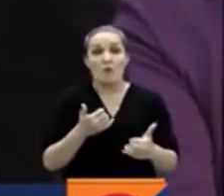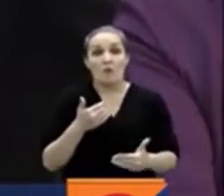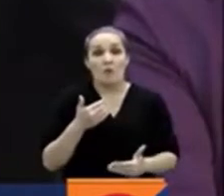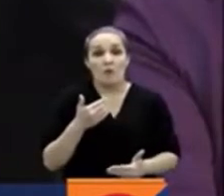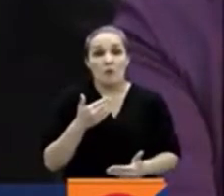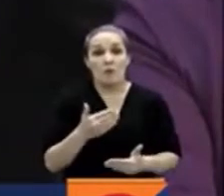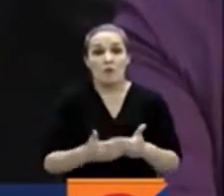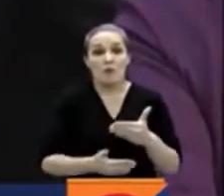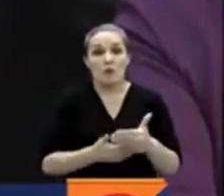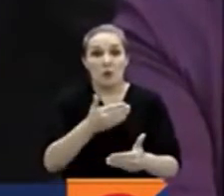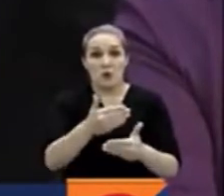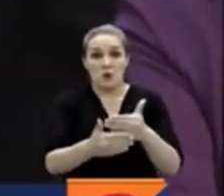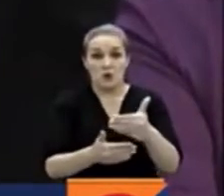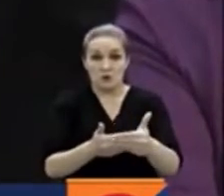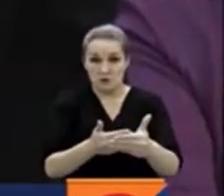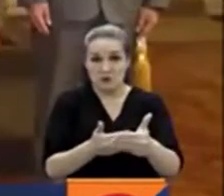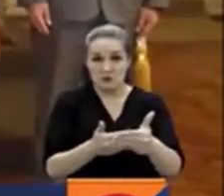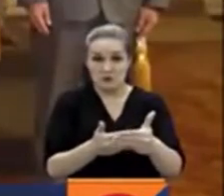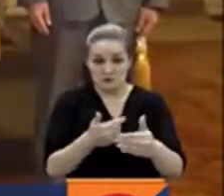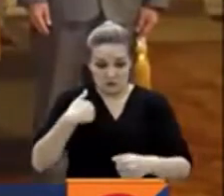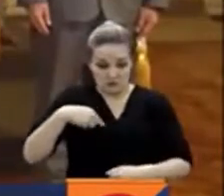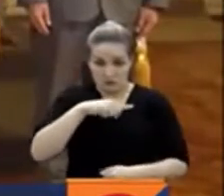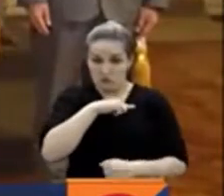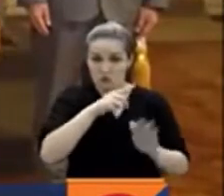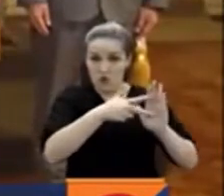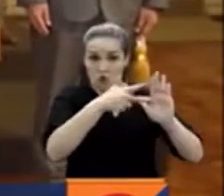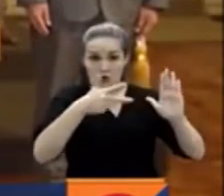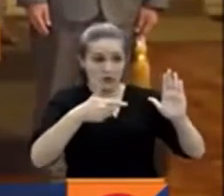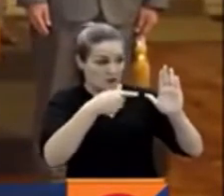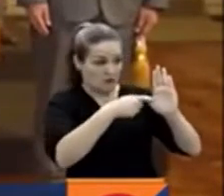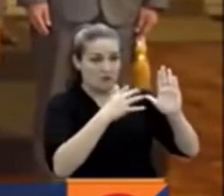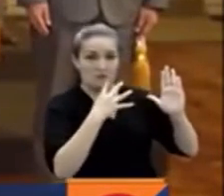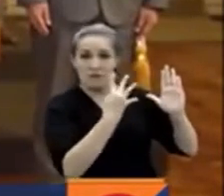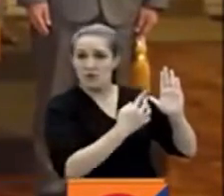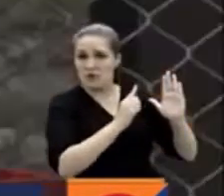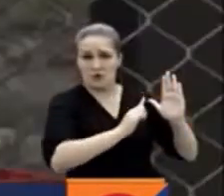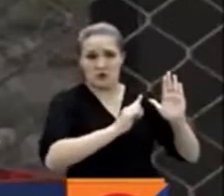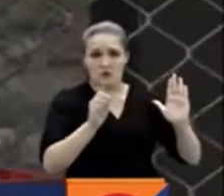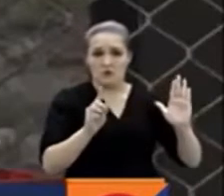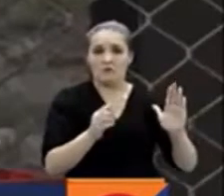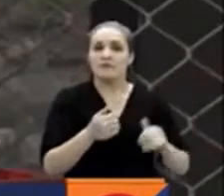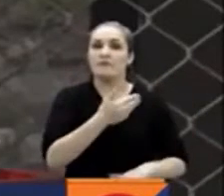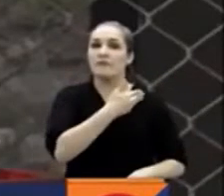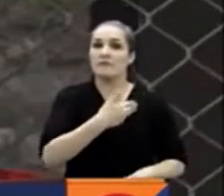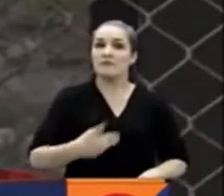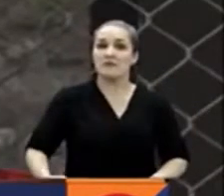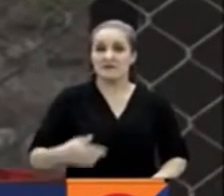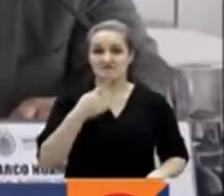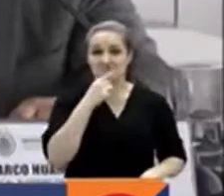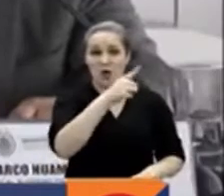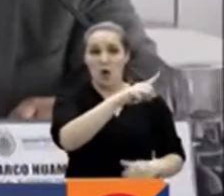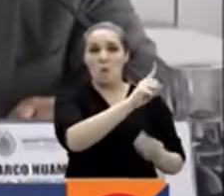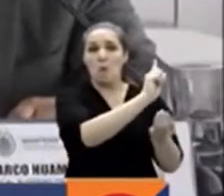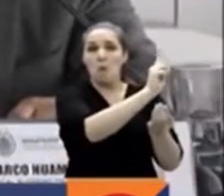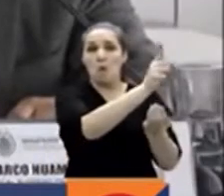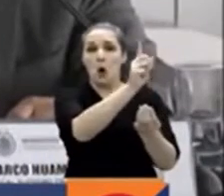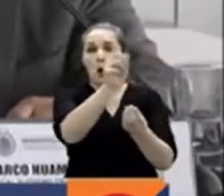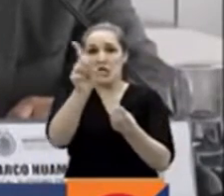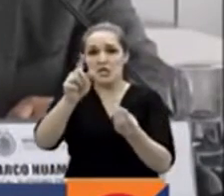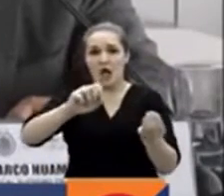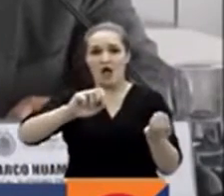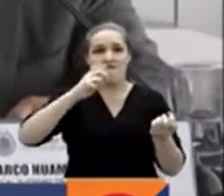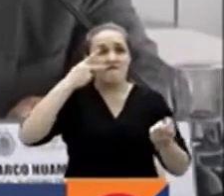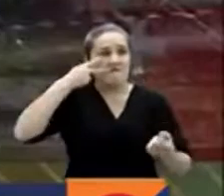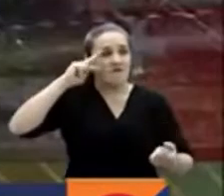intentando hacer, es nuestra opinión. El inquilino del Palacio de Pizarro advierte de politización de la justicia y ha